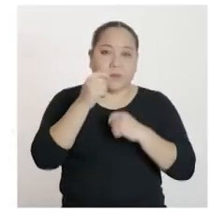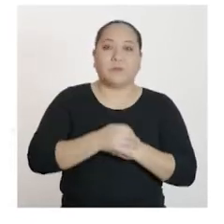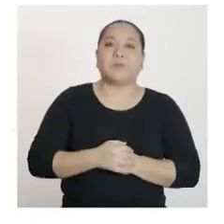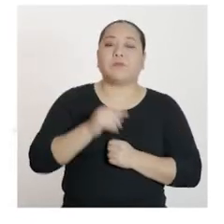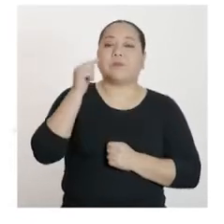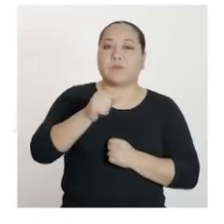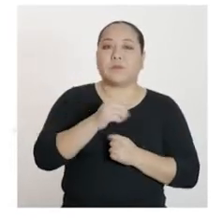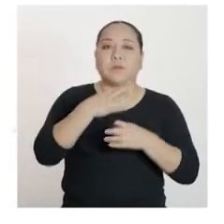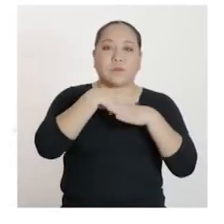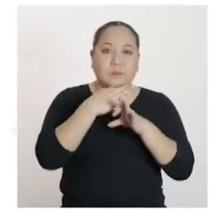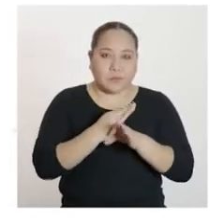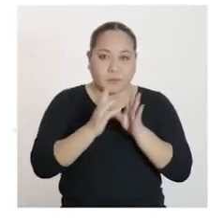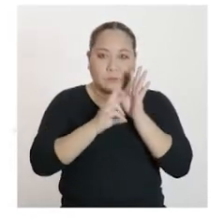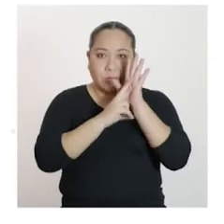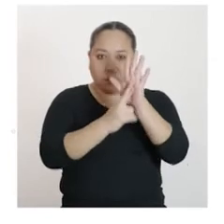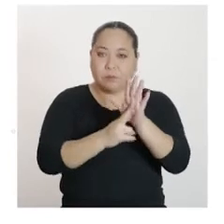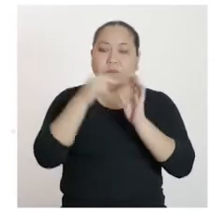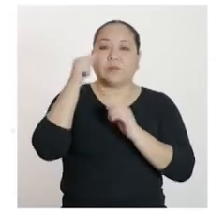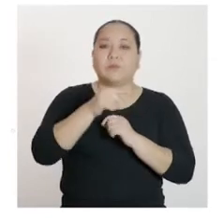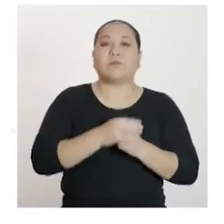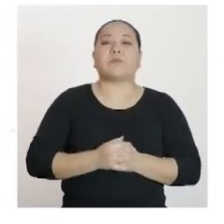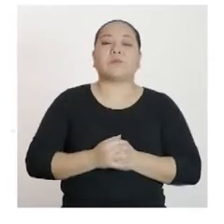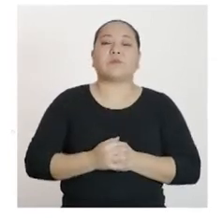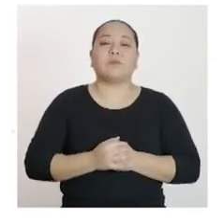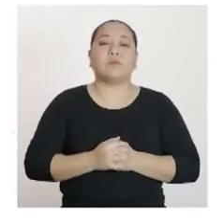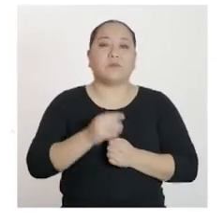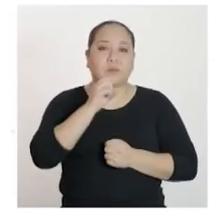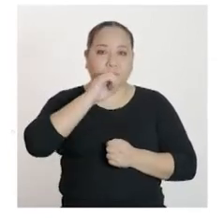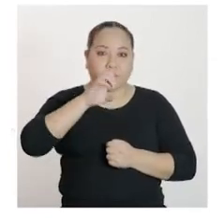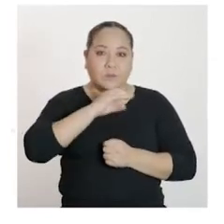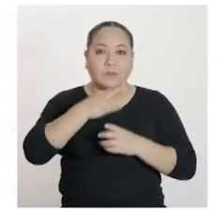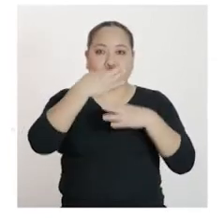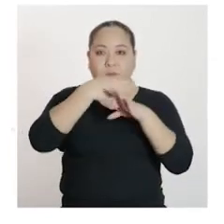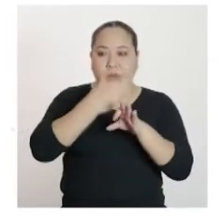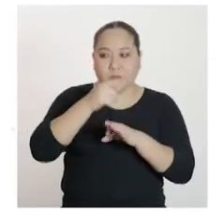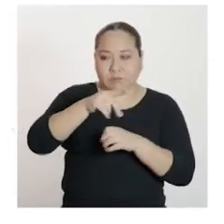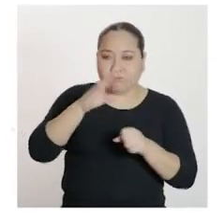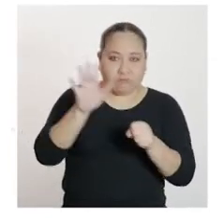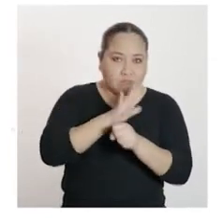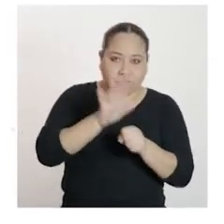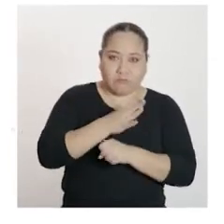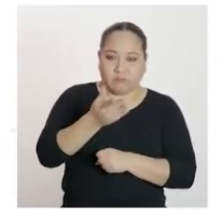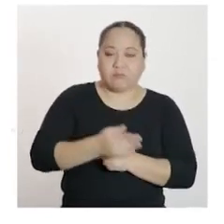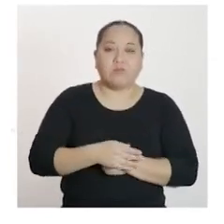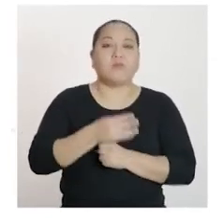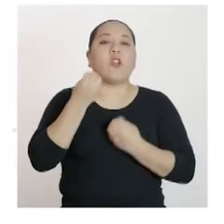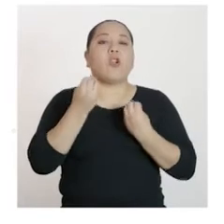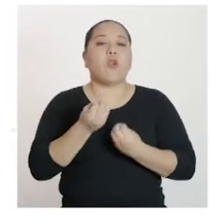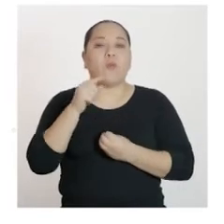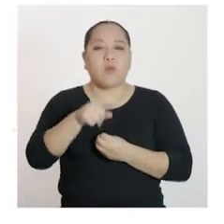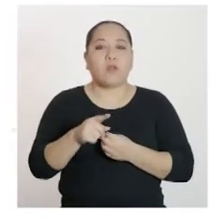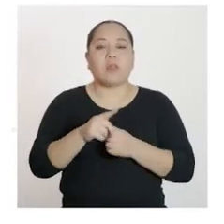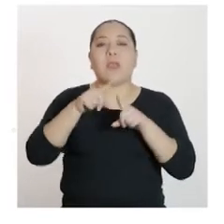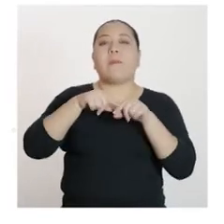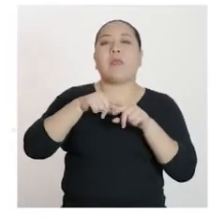expresión que representa el ingreso la expresaremos en su forma general, en función de la variable